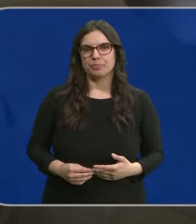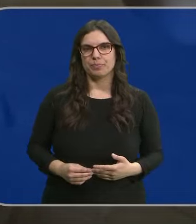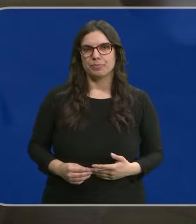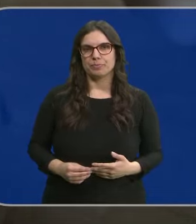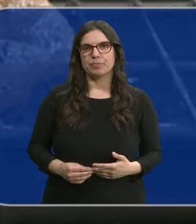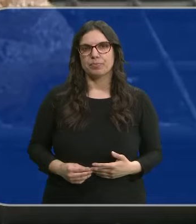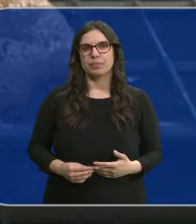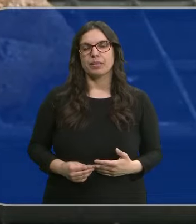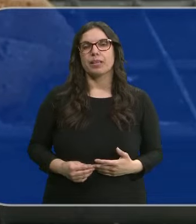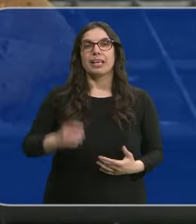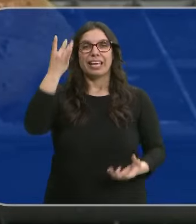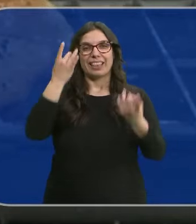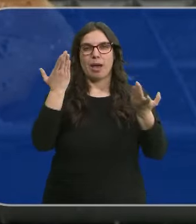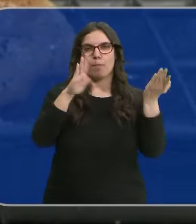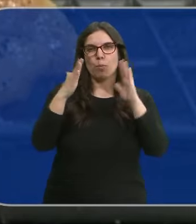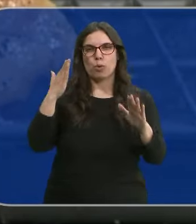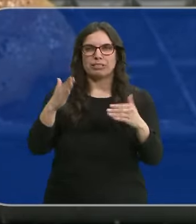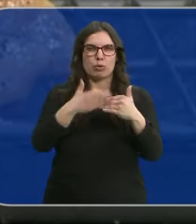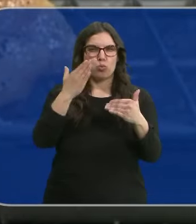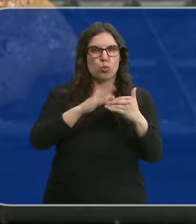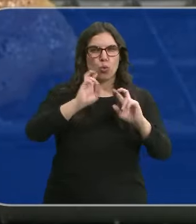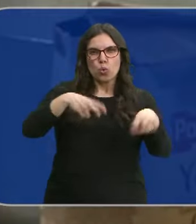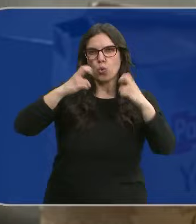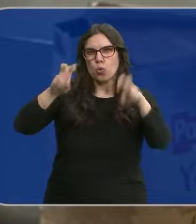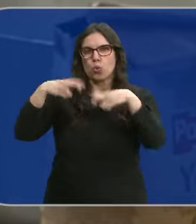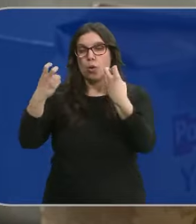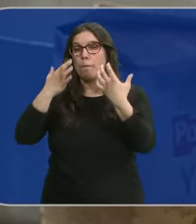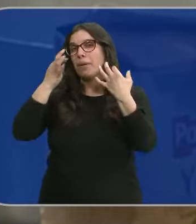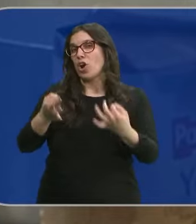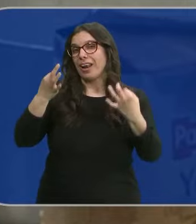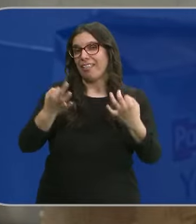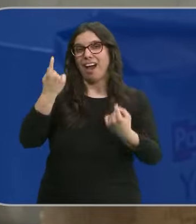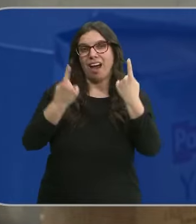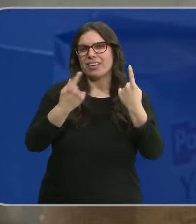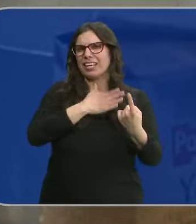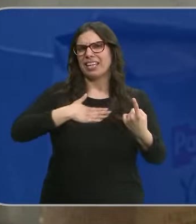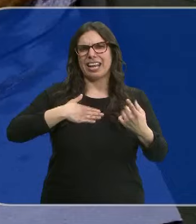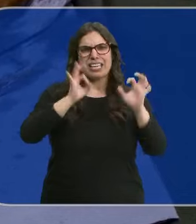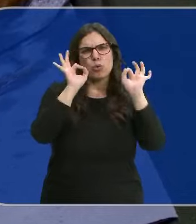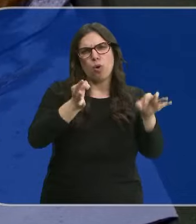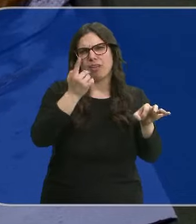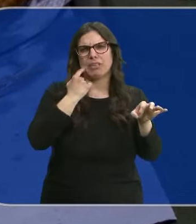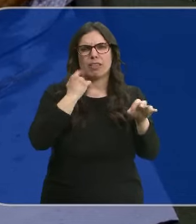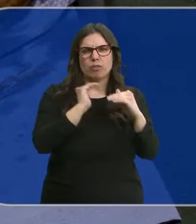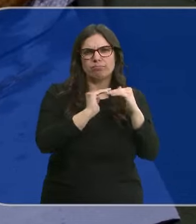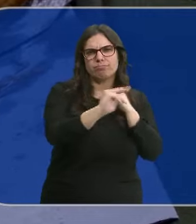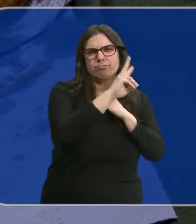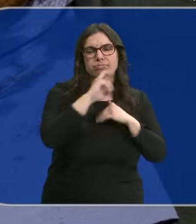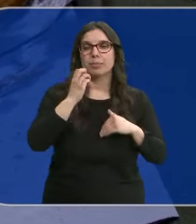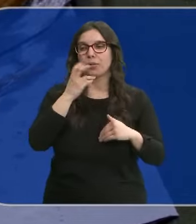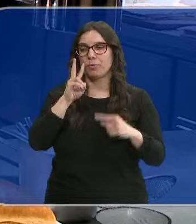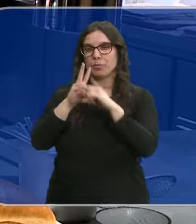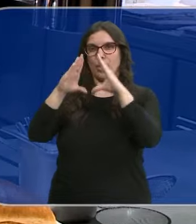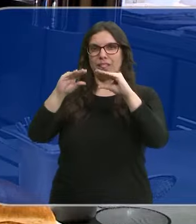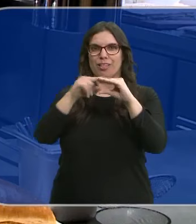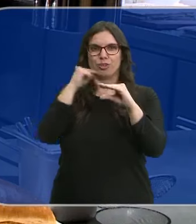Aunque las propuestas culinarias sean cada vez más innovadoras, a veces lo revolucionario es mantenerse fiel a la tradición y ese es el caso de la torrija.